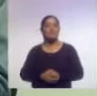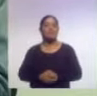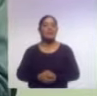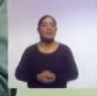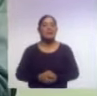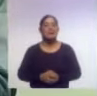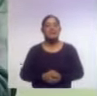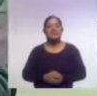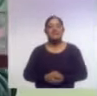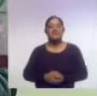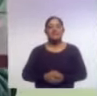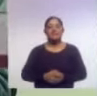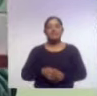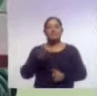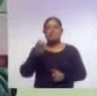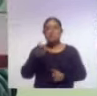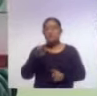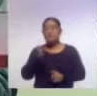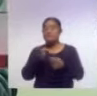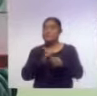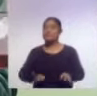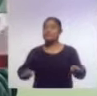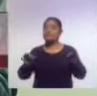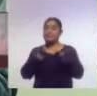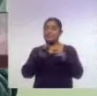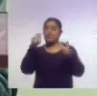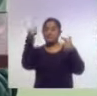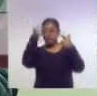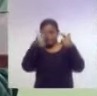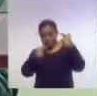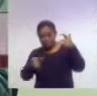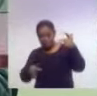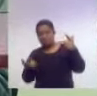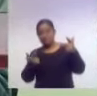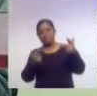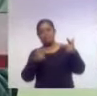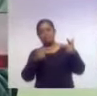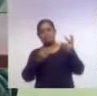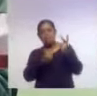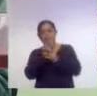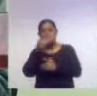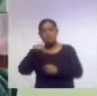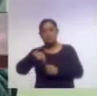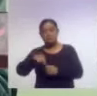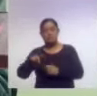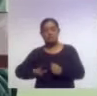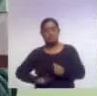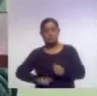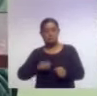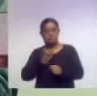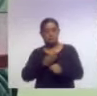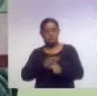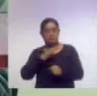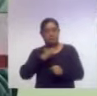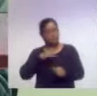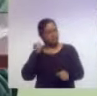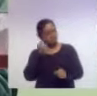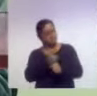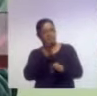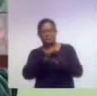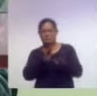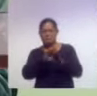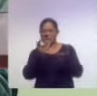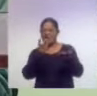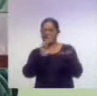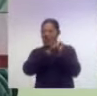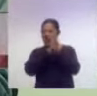importantes medidas que en este nuevo gobierno se puede encontrar en la reestructura